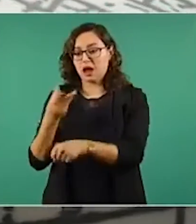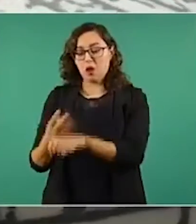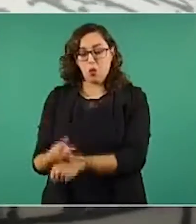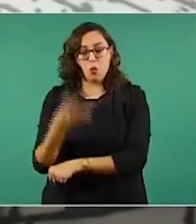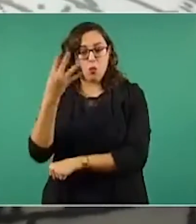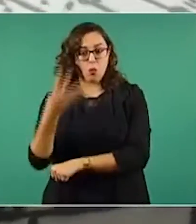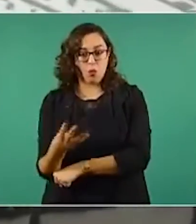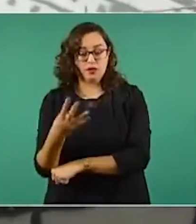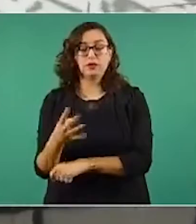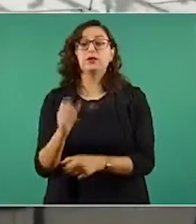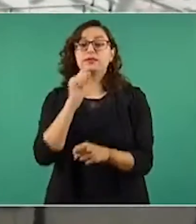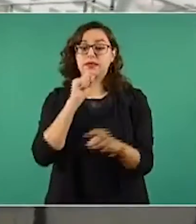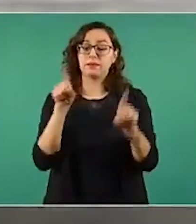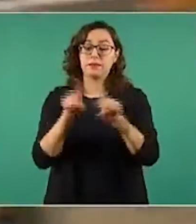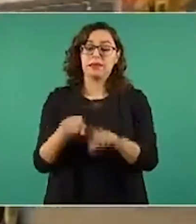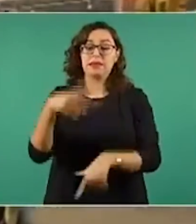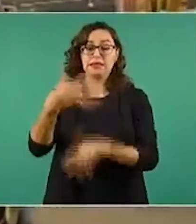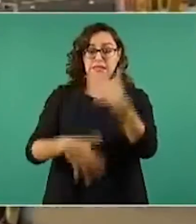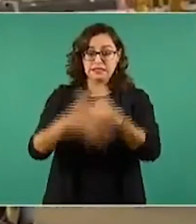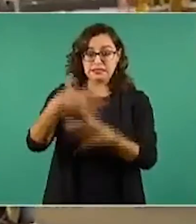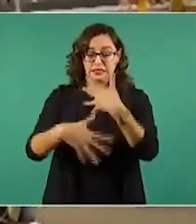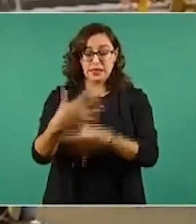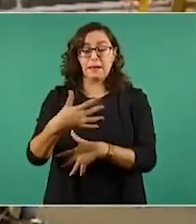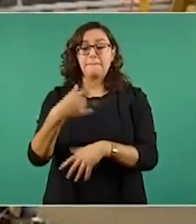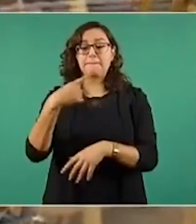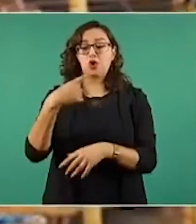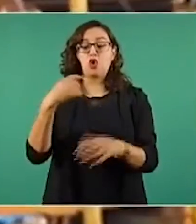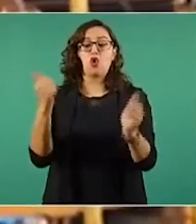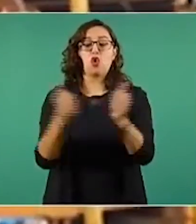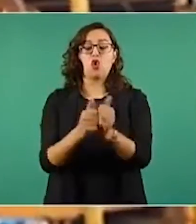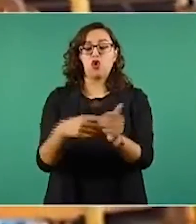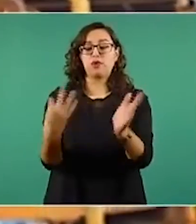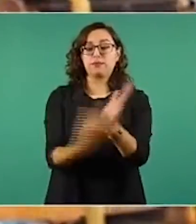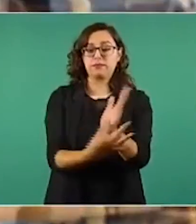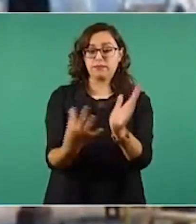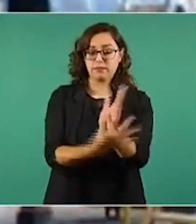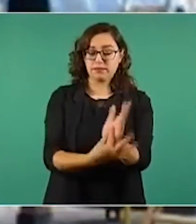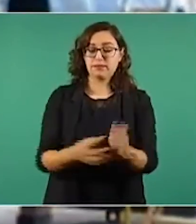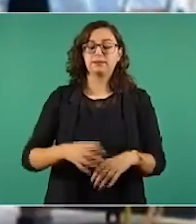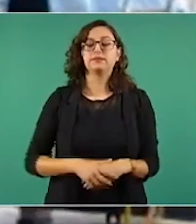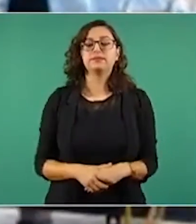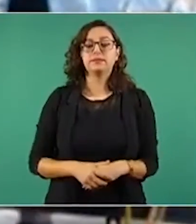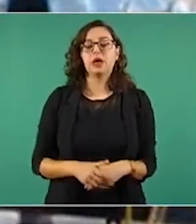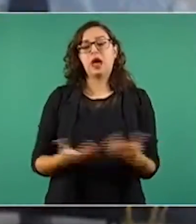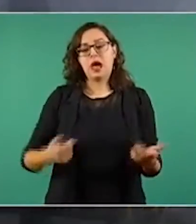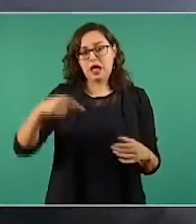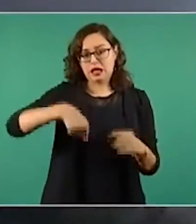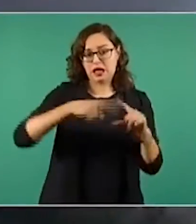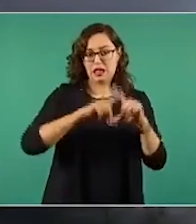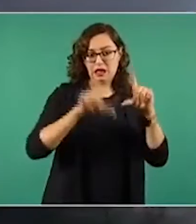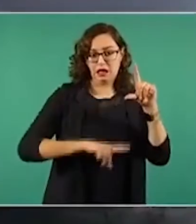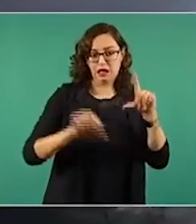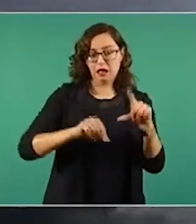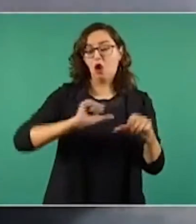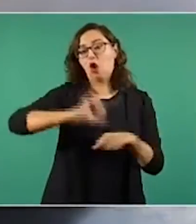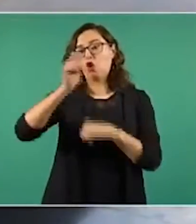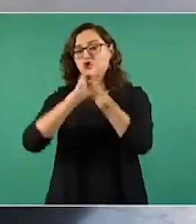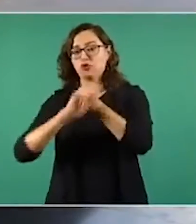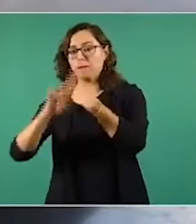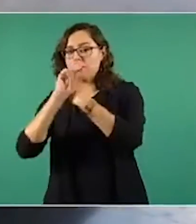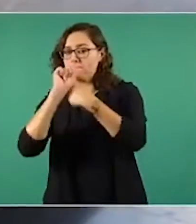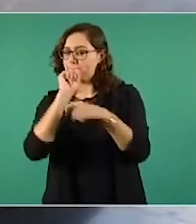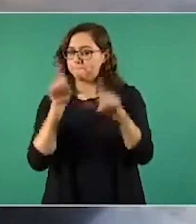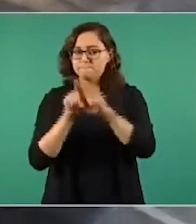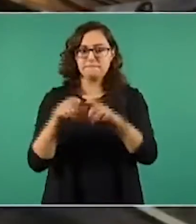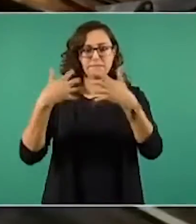además de 15 condomo metálico. Continúan los trabajos en talleres nacionales y del extranjero con respecto a la fabricación de equipos para plantas de